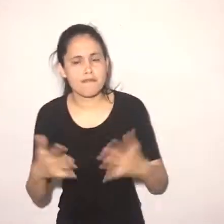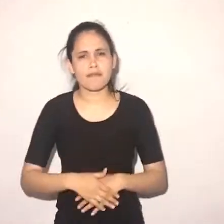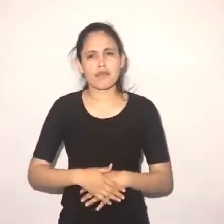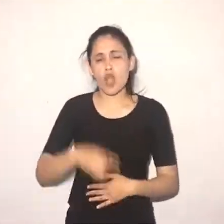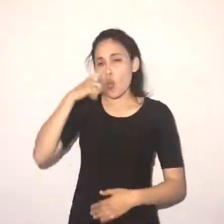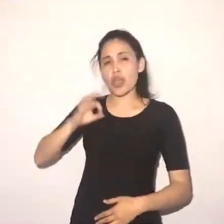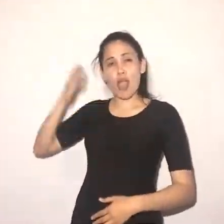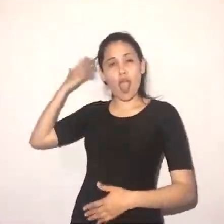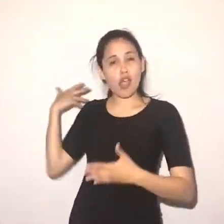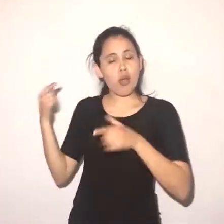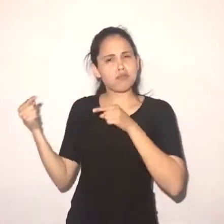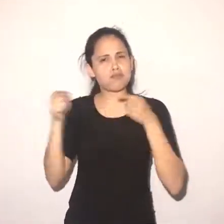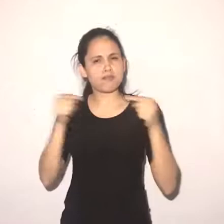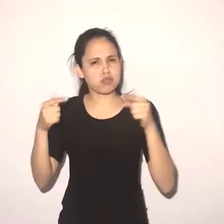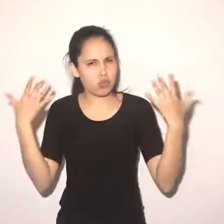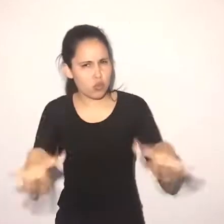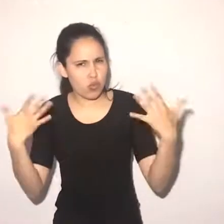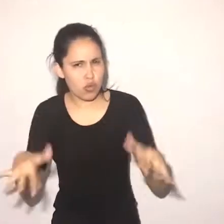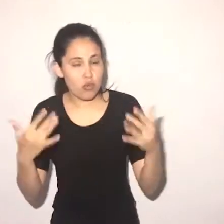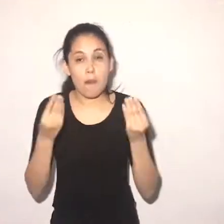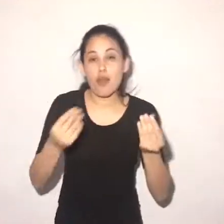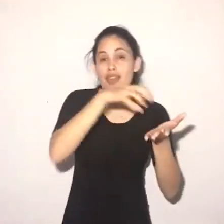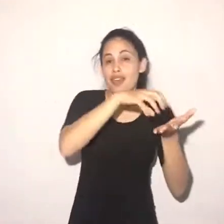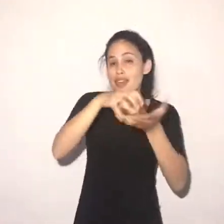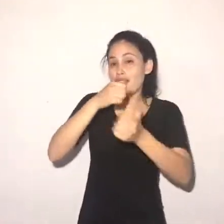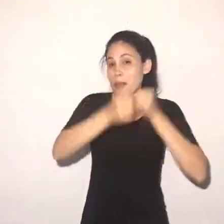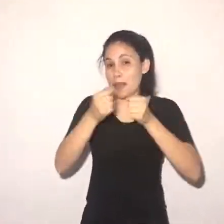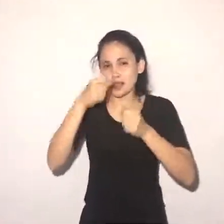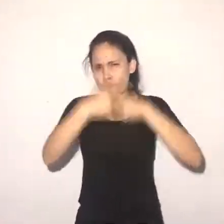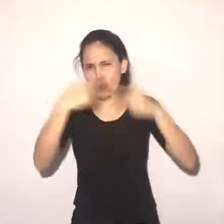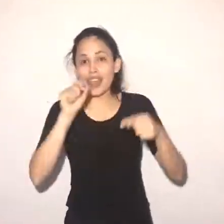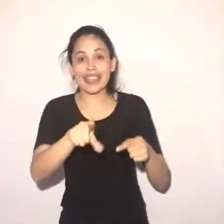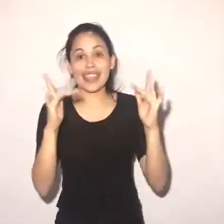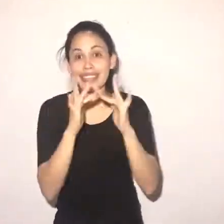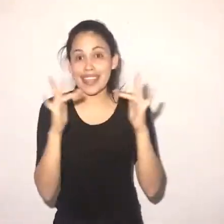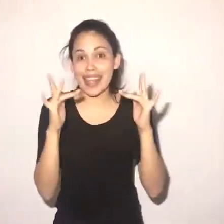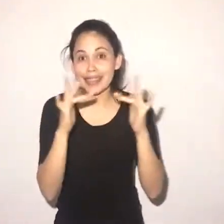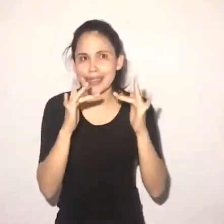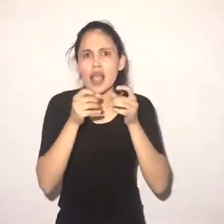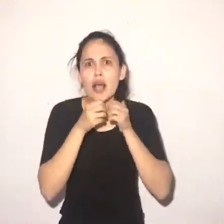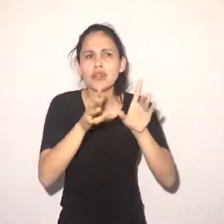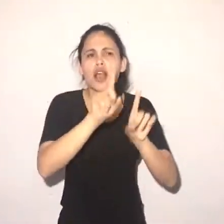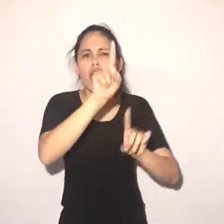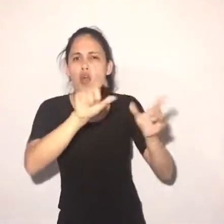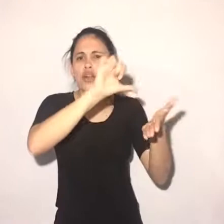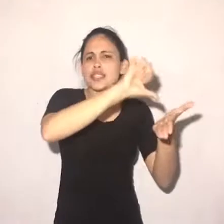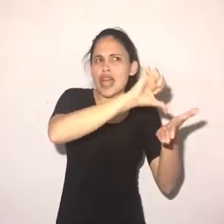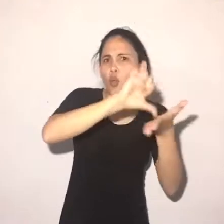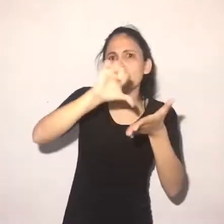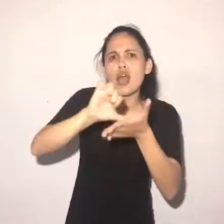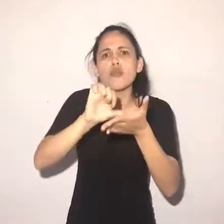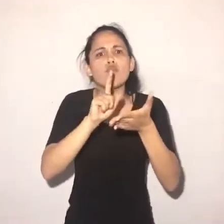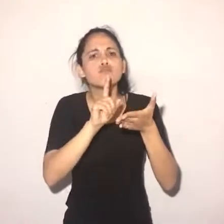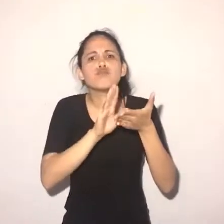riesgos en la salud. La tecnología 5G ha sido uno de los grandes debates de los últimos años, ya sea porque proveedores de internet